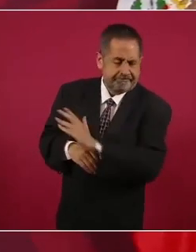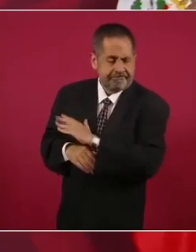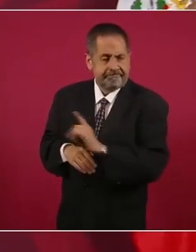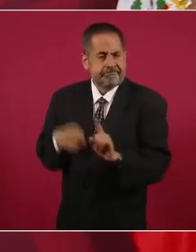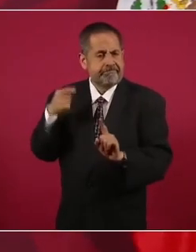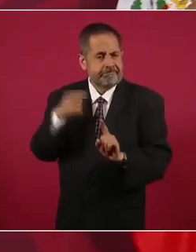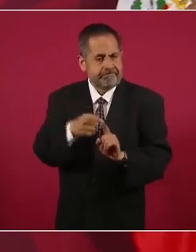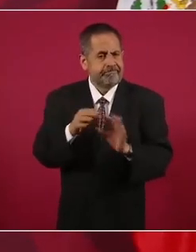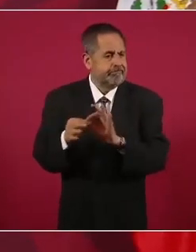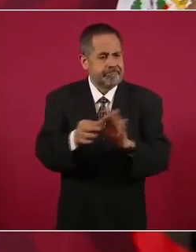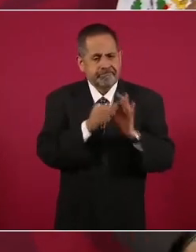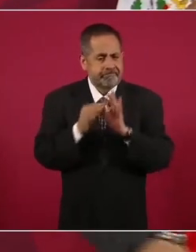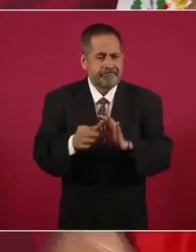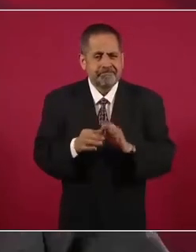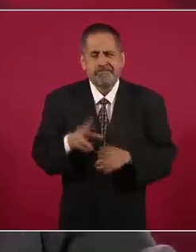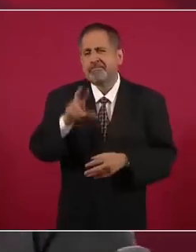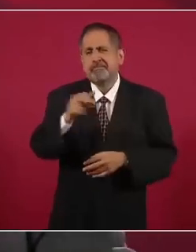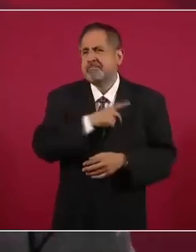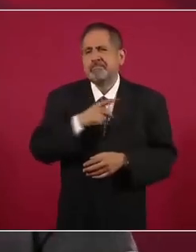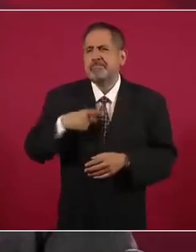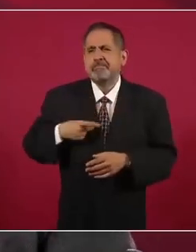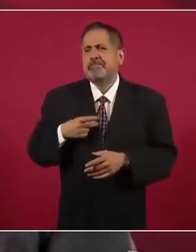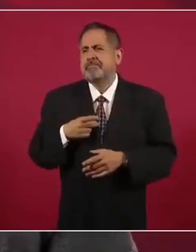la politiquería,